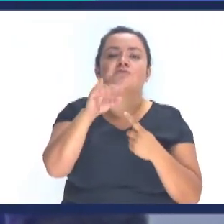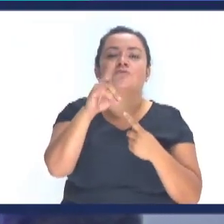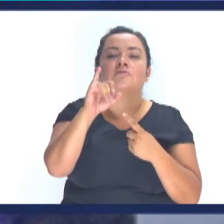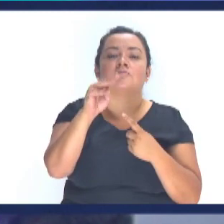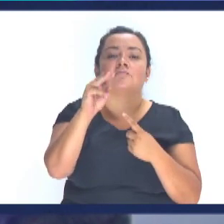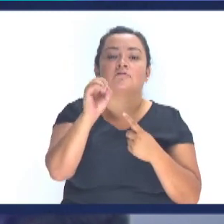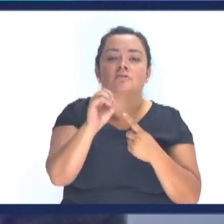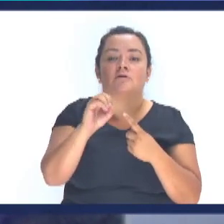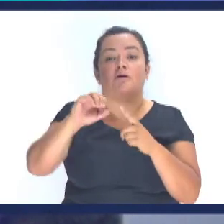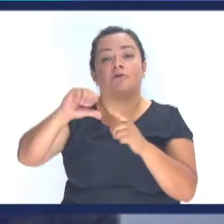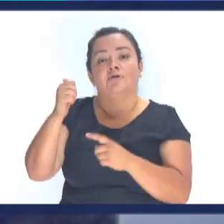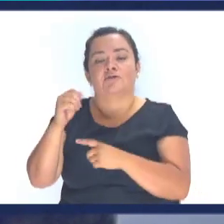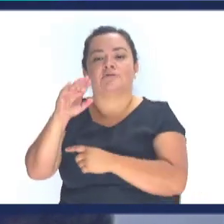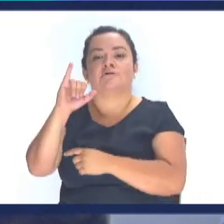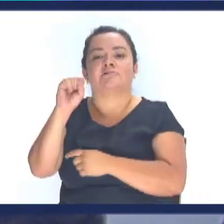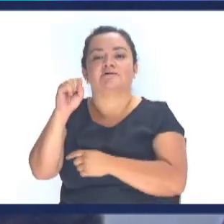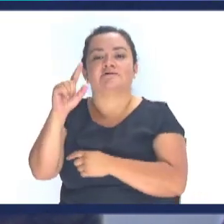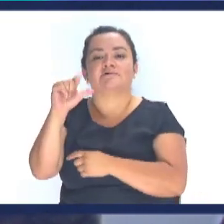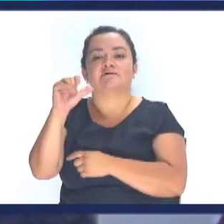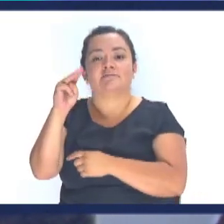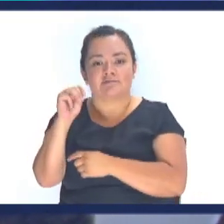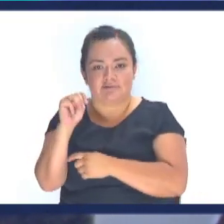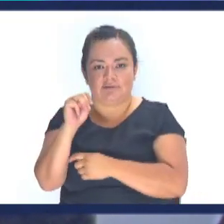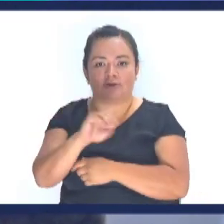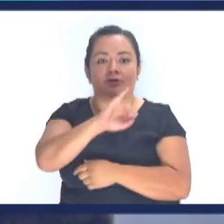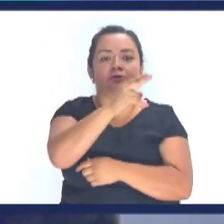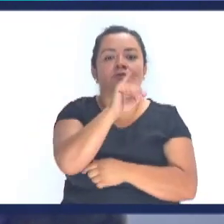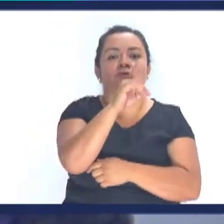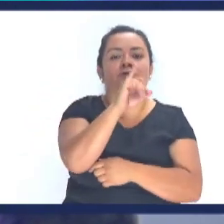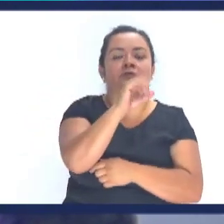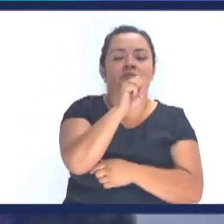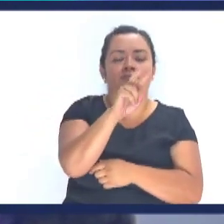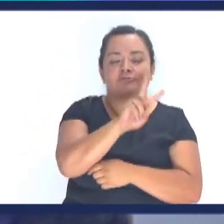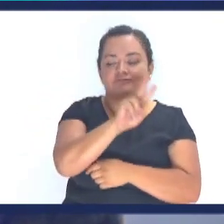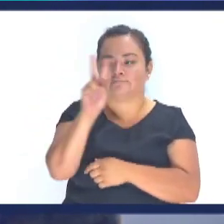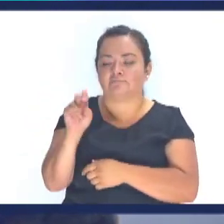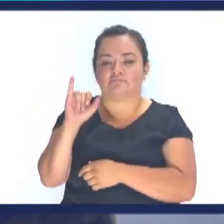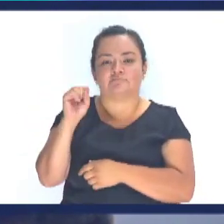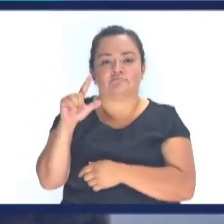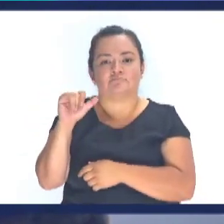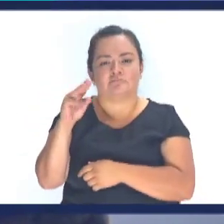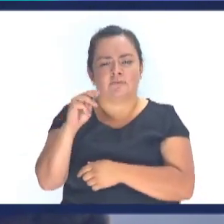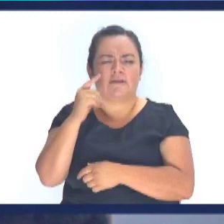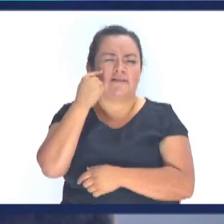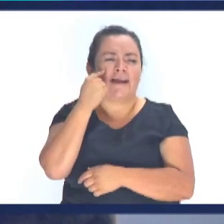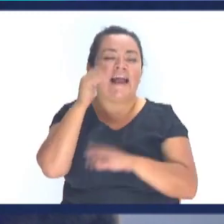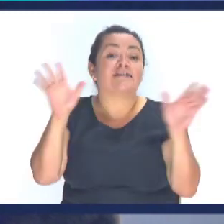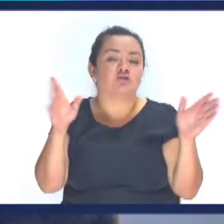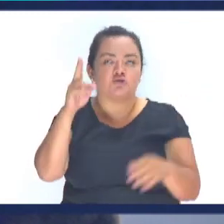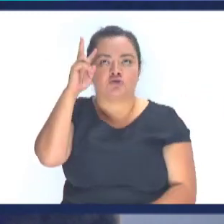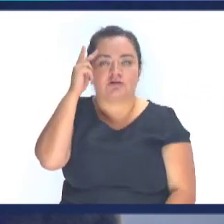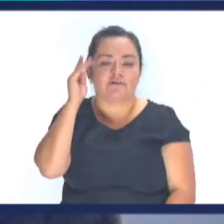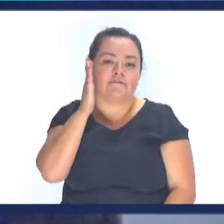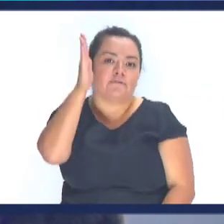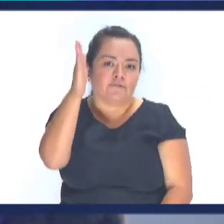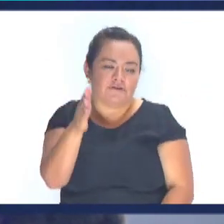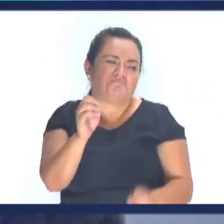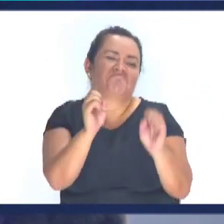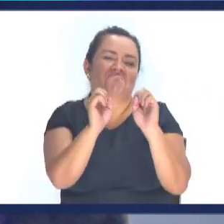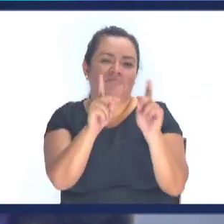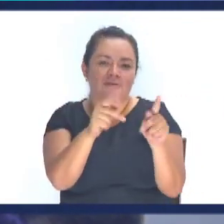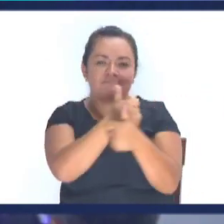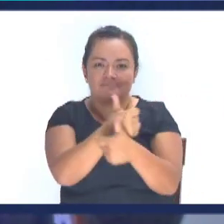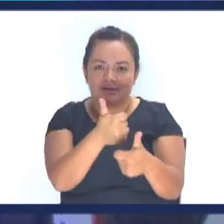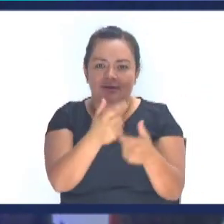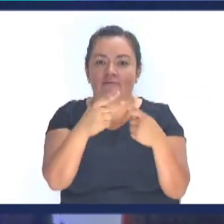y el segundo es el Islam El judaísmo y el Islam para ellos es un profeta Así es el hijo no sé si está bien